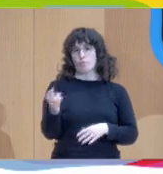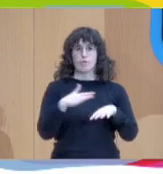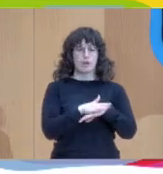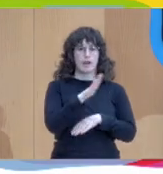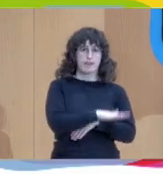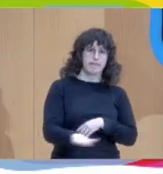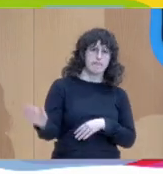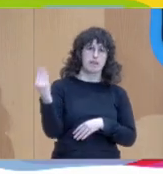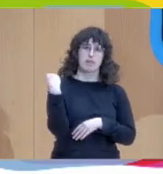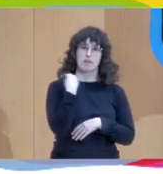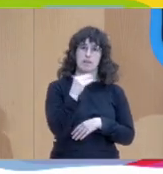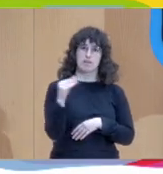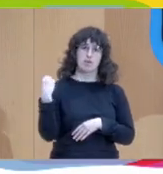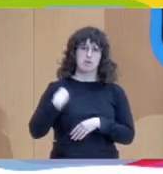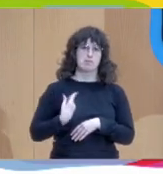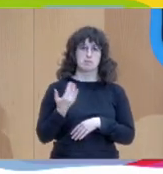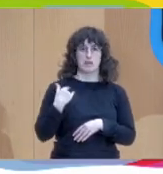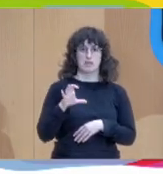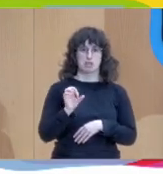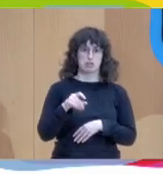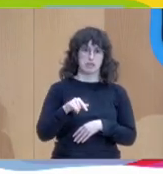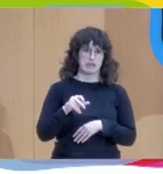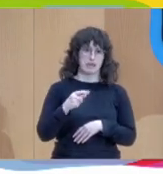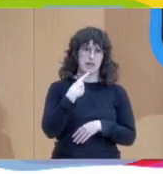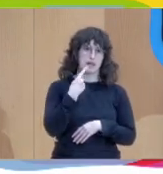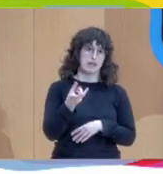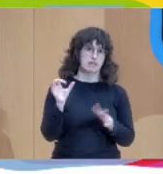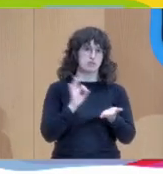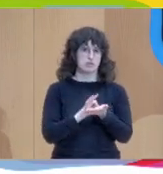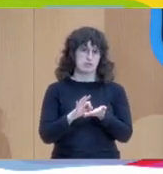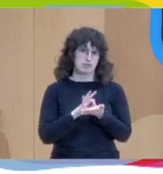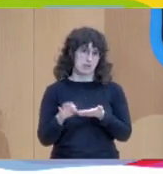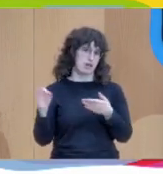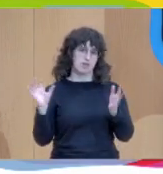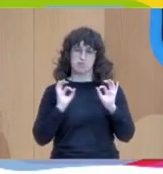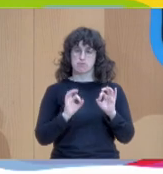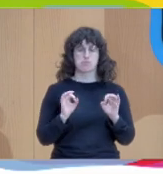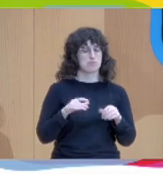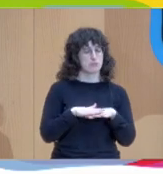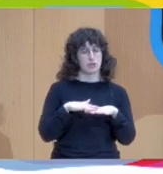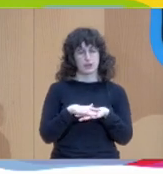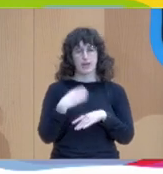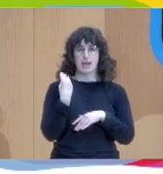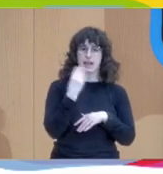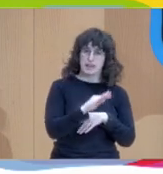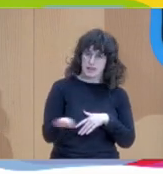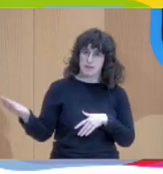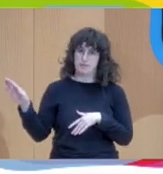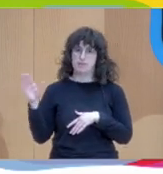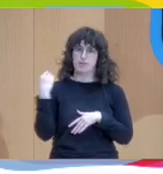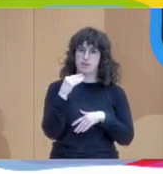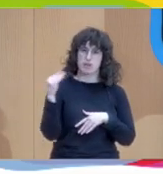y adolescencia, como ha comentado Sonia. Nuestro servicio está presente en todas las redes de infancia y adolescencia de la comunidad foral.